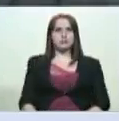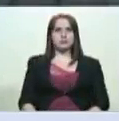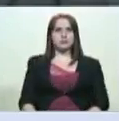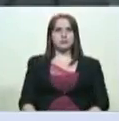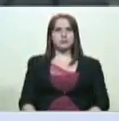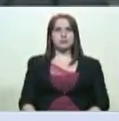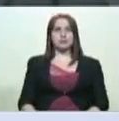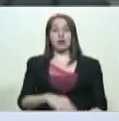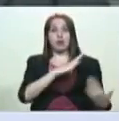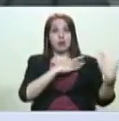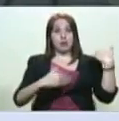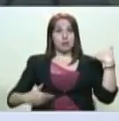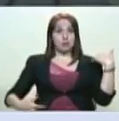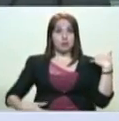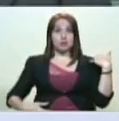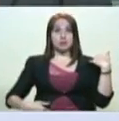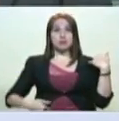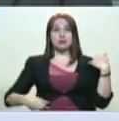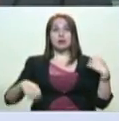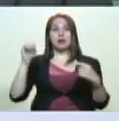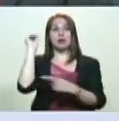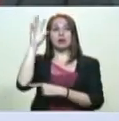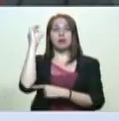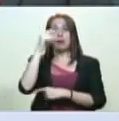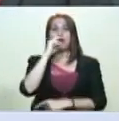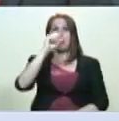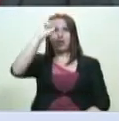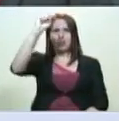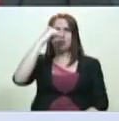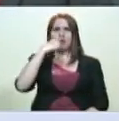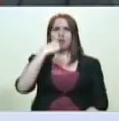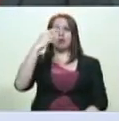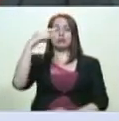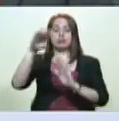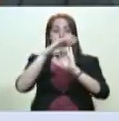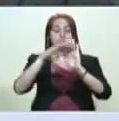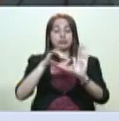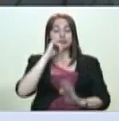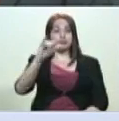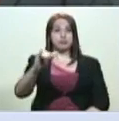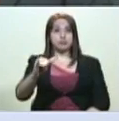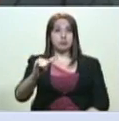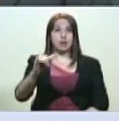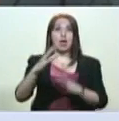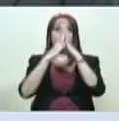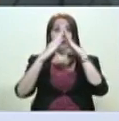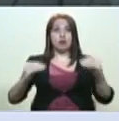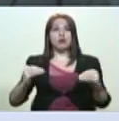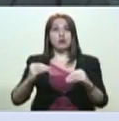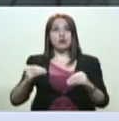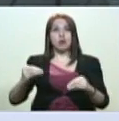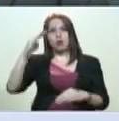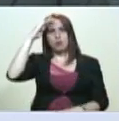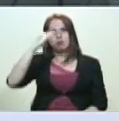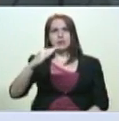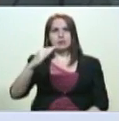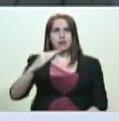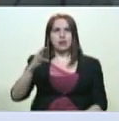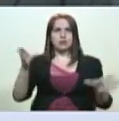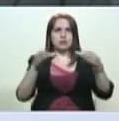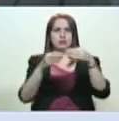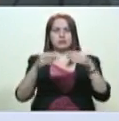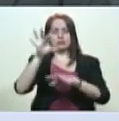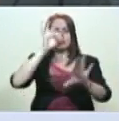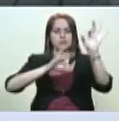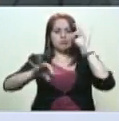El presidente Nicolás Maduro ayer en la Asamblea Nacional le dio instrucciones a los compañeros que han sido